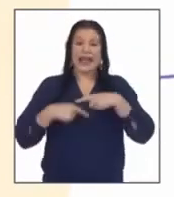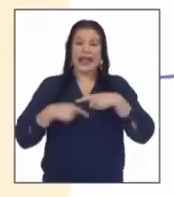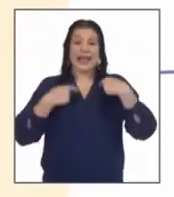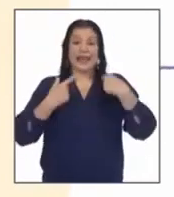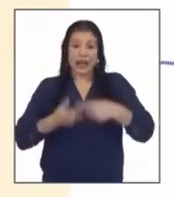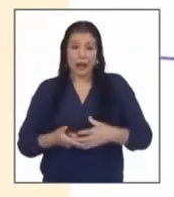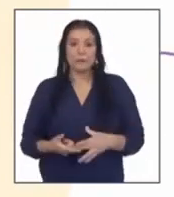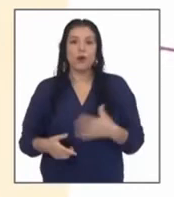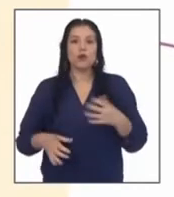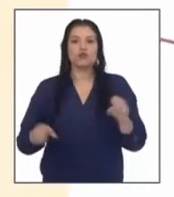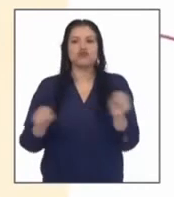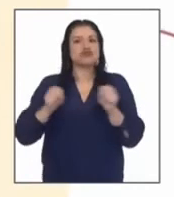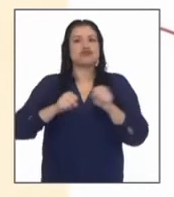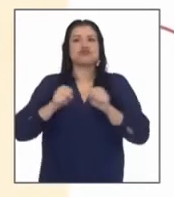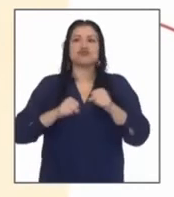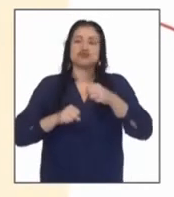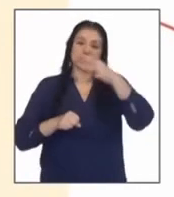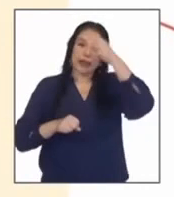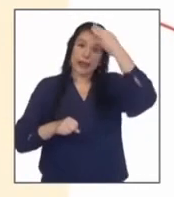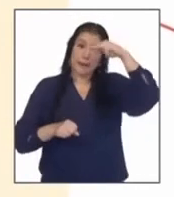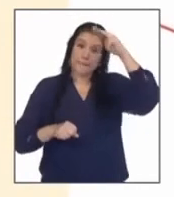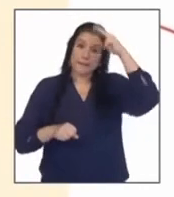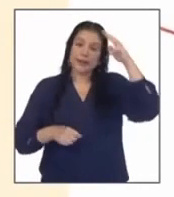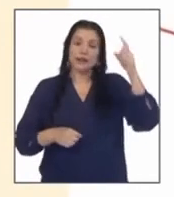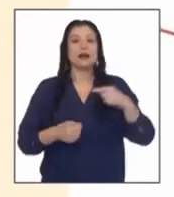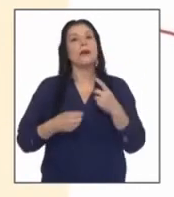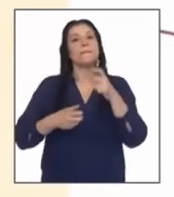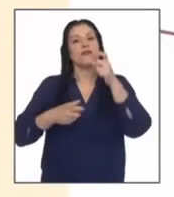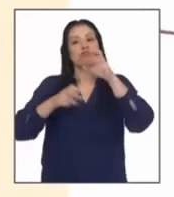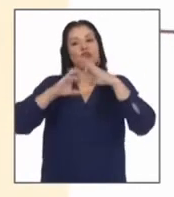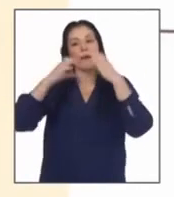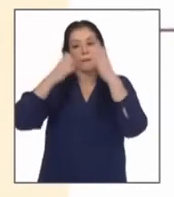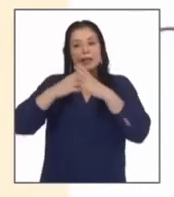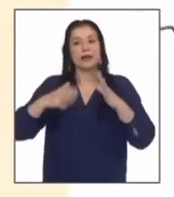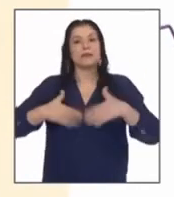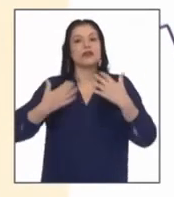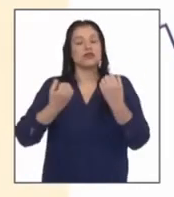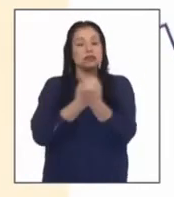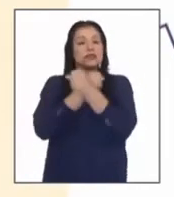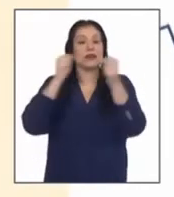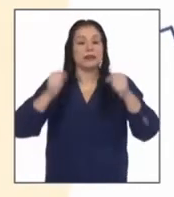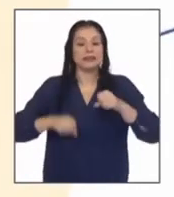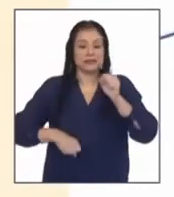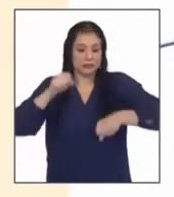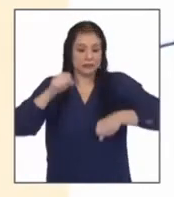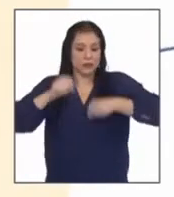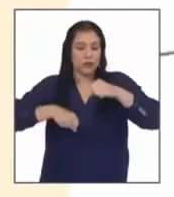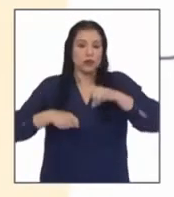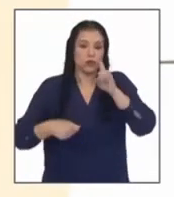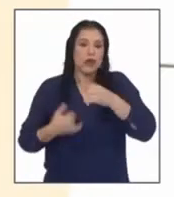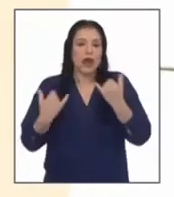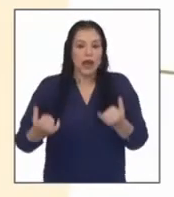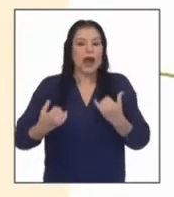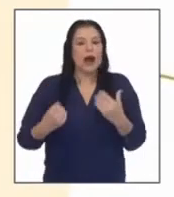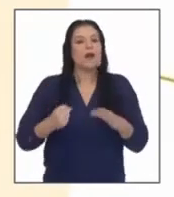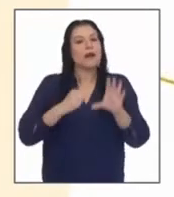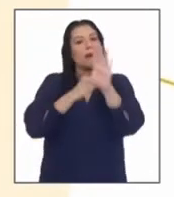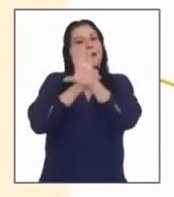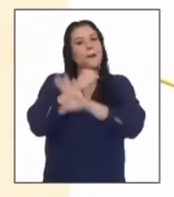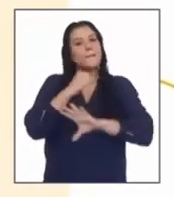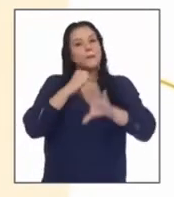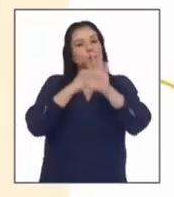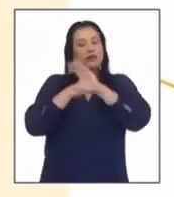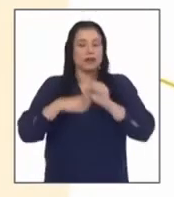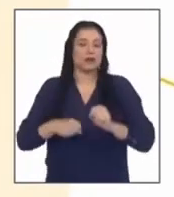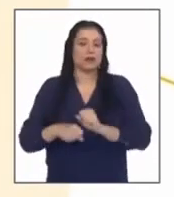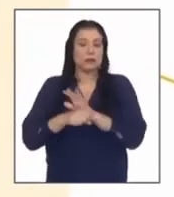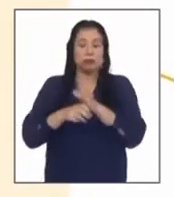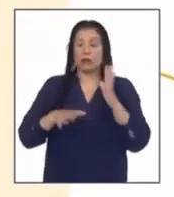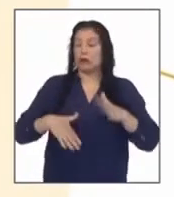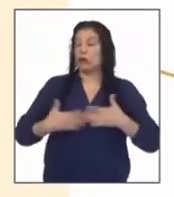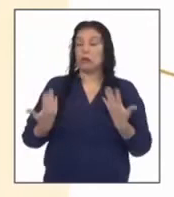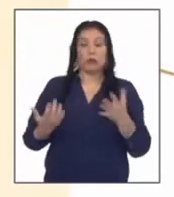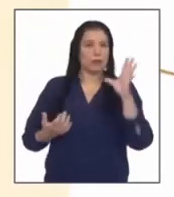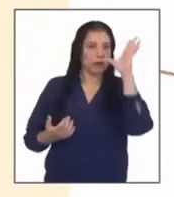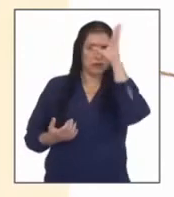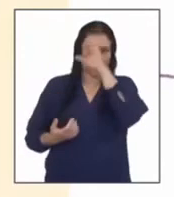separadas tras el terremoto de méxico del 2018 que destruyó la ciudad ahora nos viene a proteger de un virus invisible